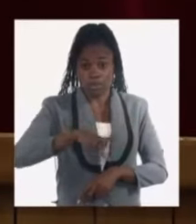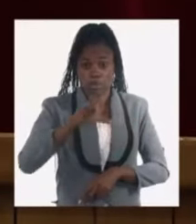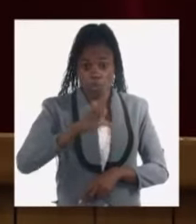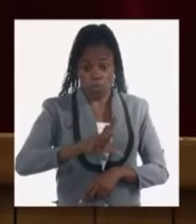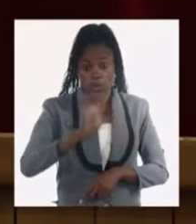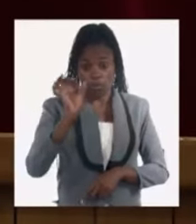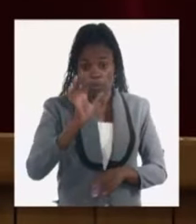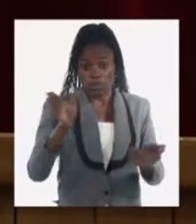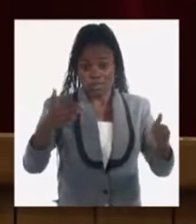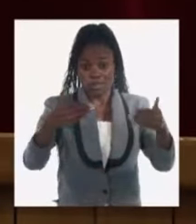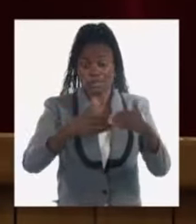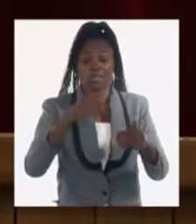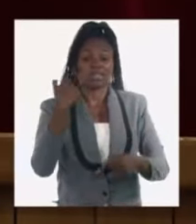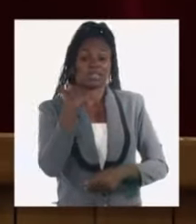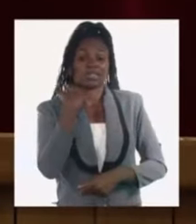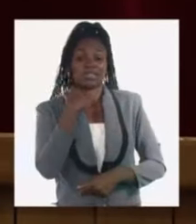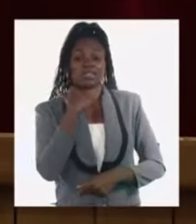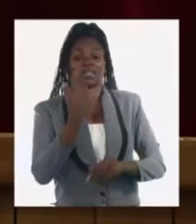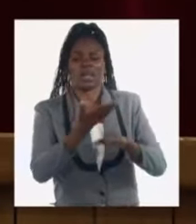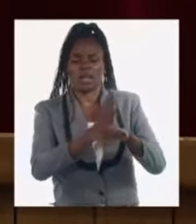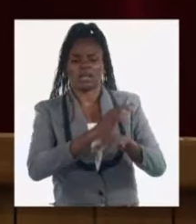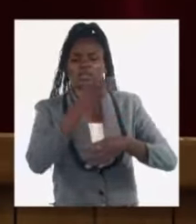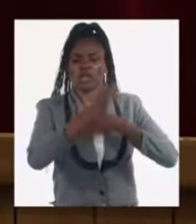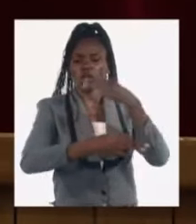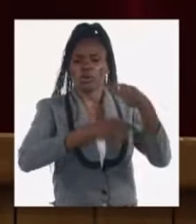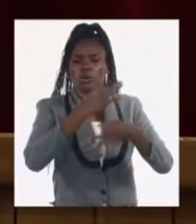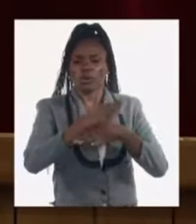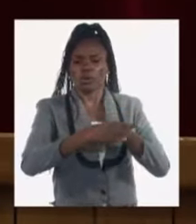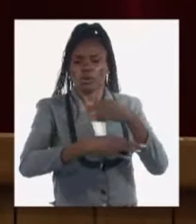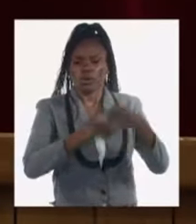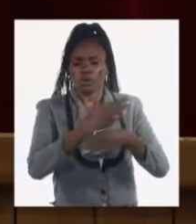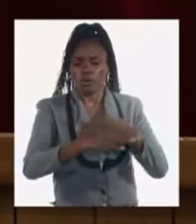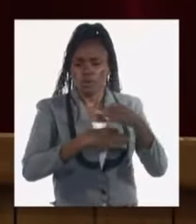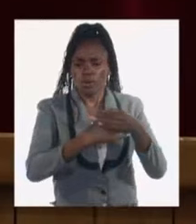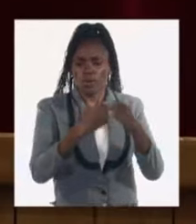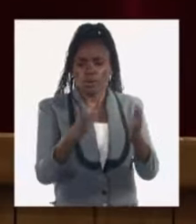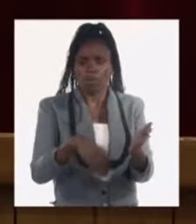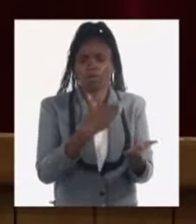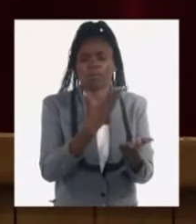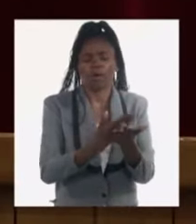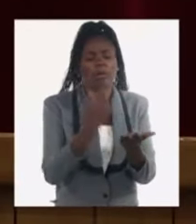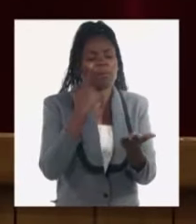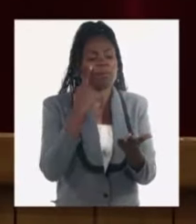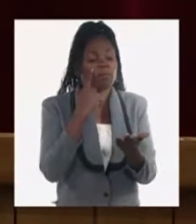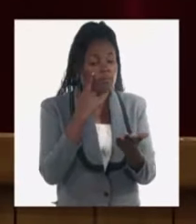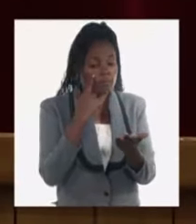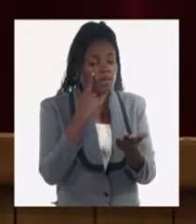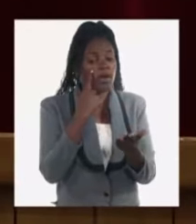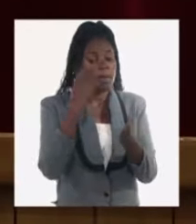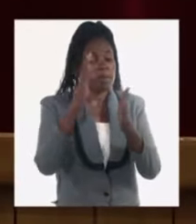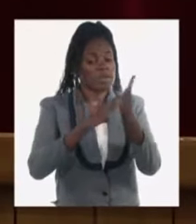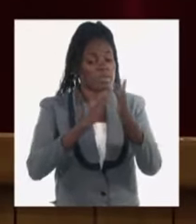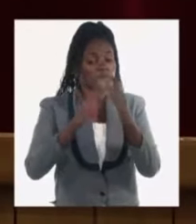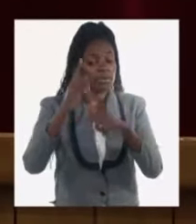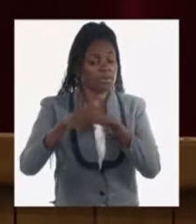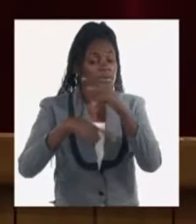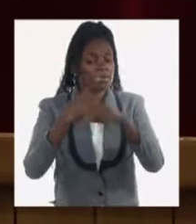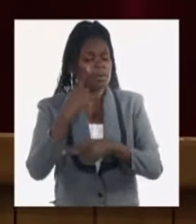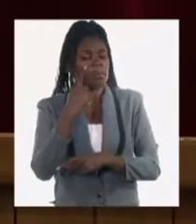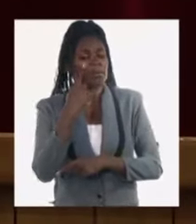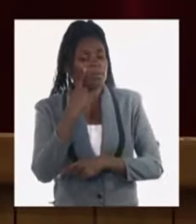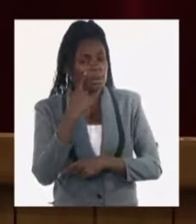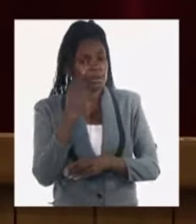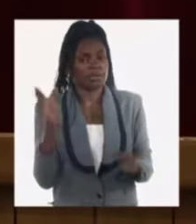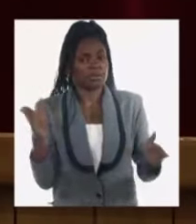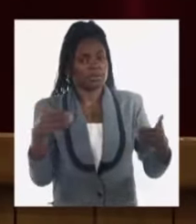estimación del cierre del año anticipamos de la manera en que veníamos apreciando las importaciones mensuales debíamos